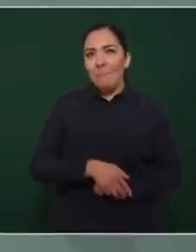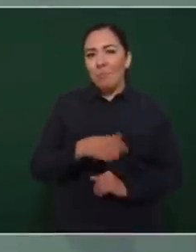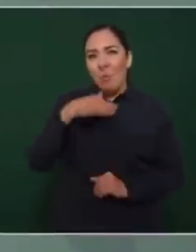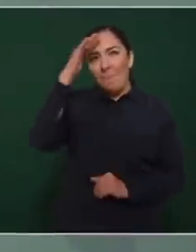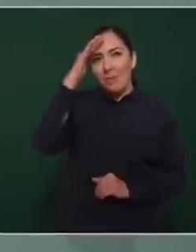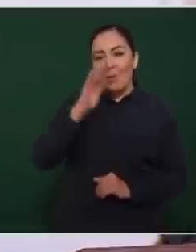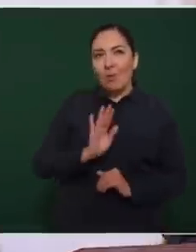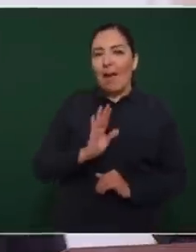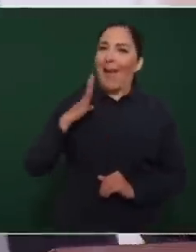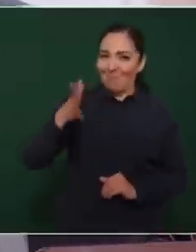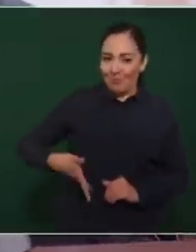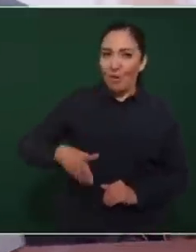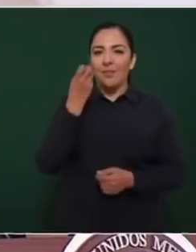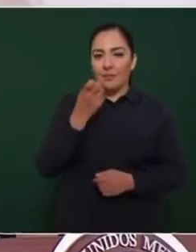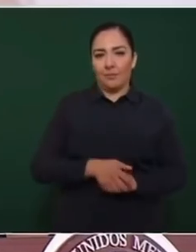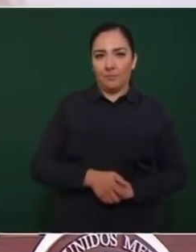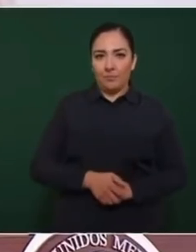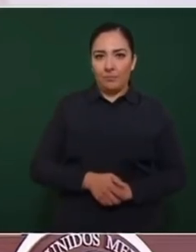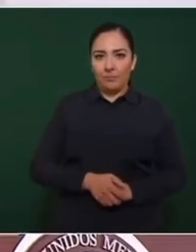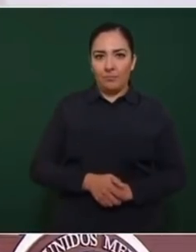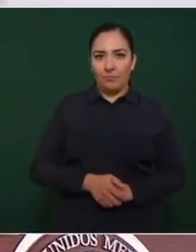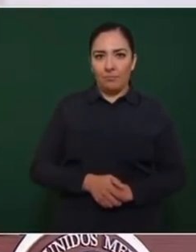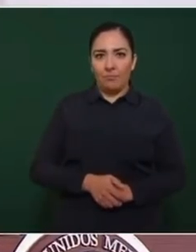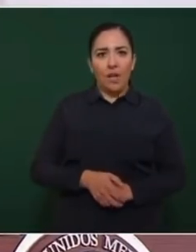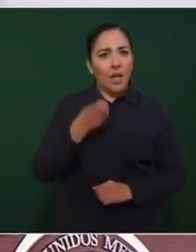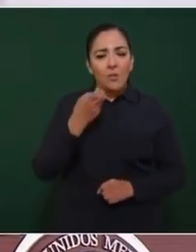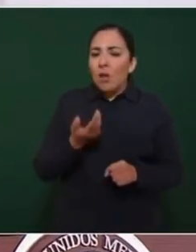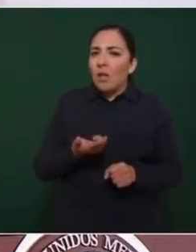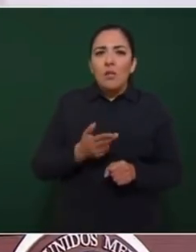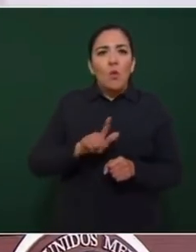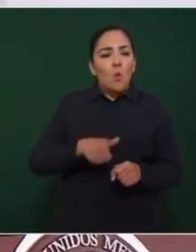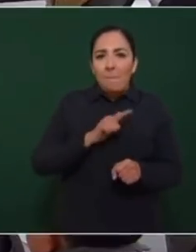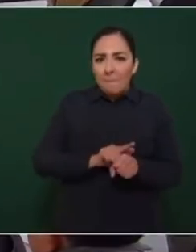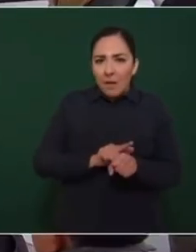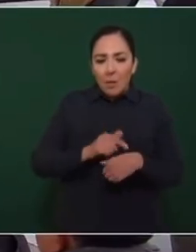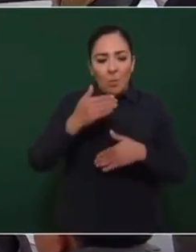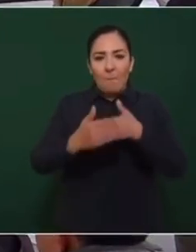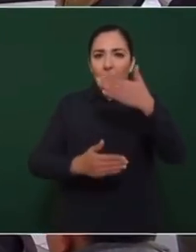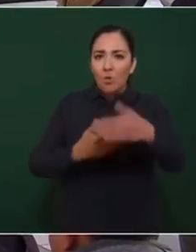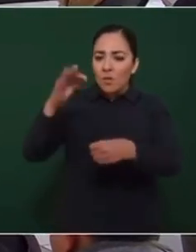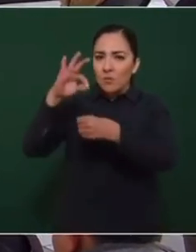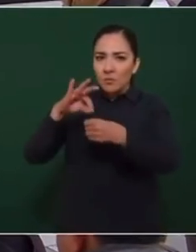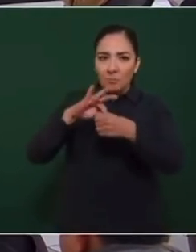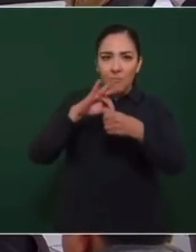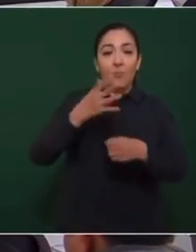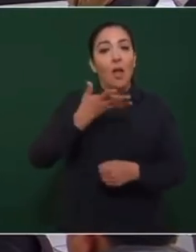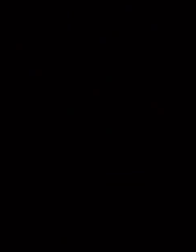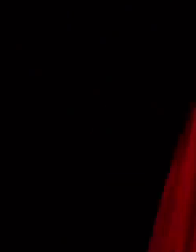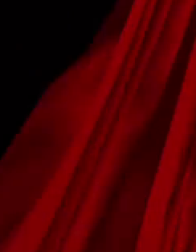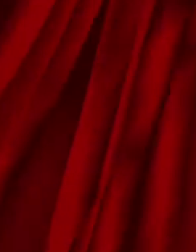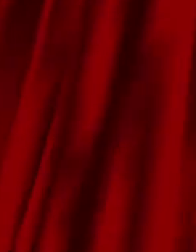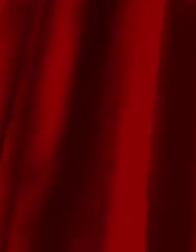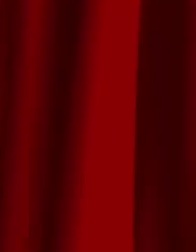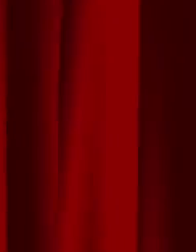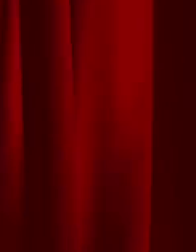produce orgullo. Y es normal en un proceso democrático que existan estas expresiones. es normal. Y es normal. Gracias.